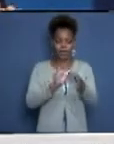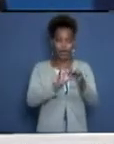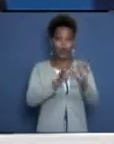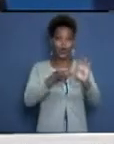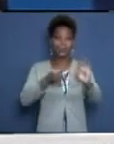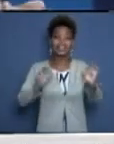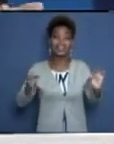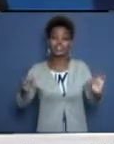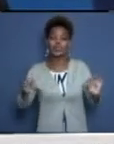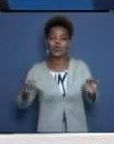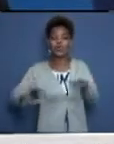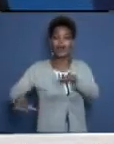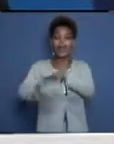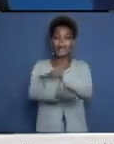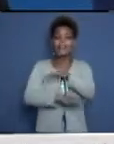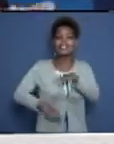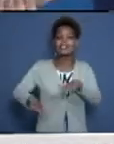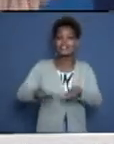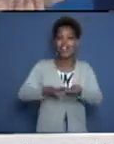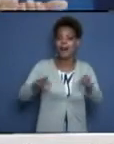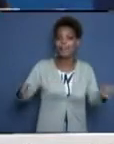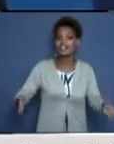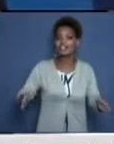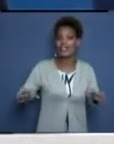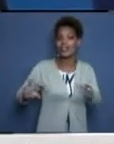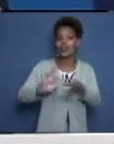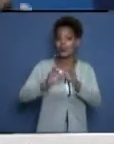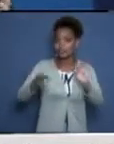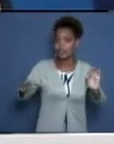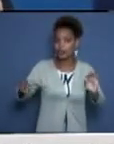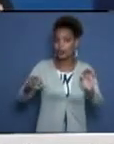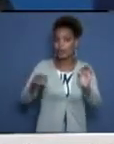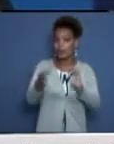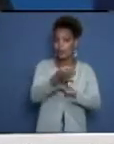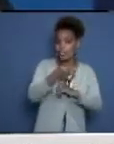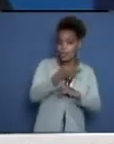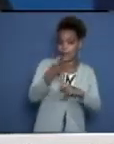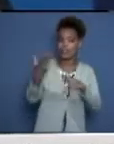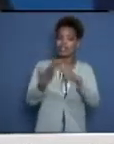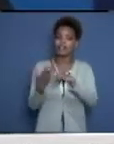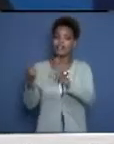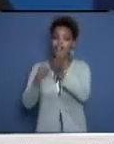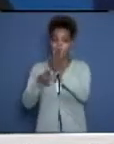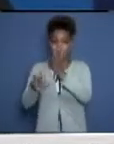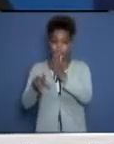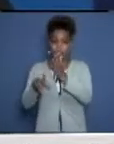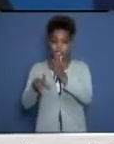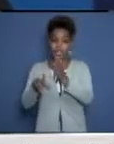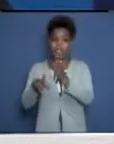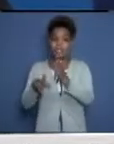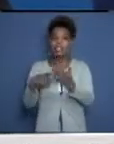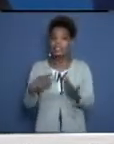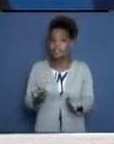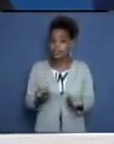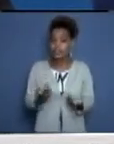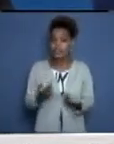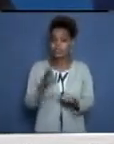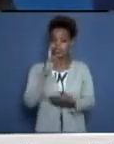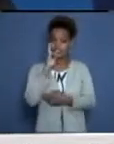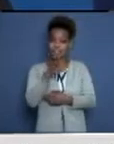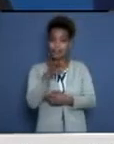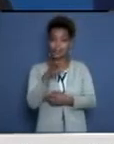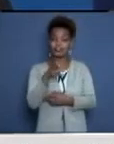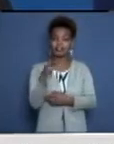municipal y de ahí con la mesa coordinadora provincial y se activa el zoom de ser necesario para su